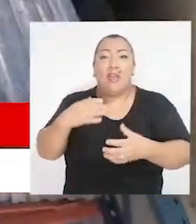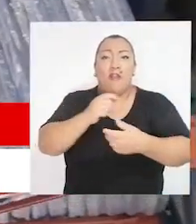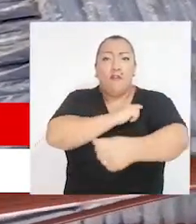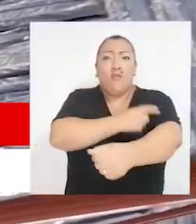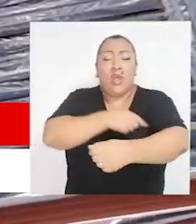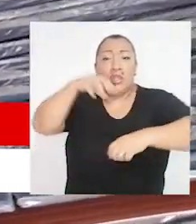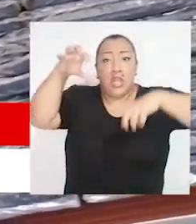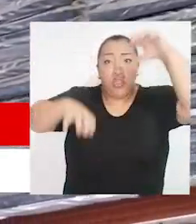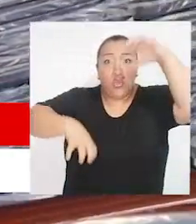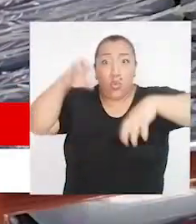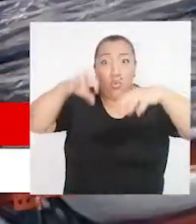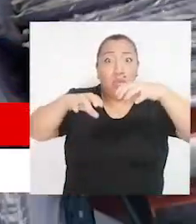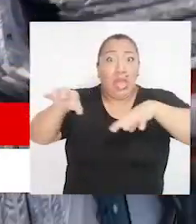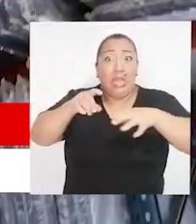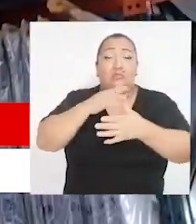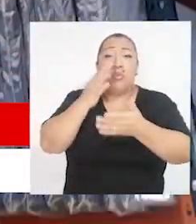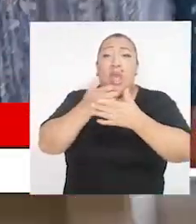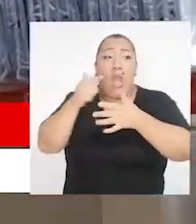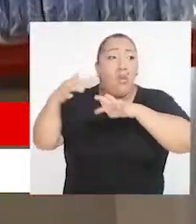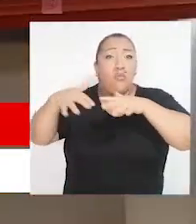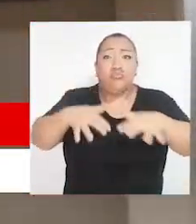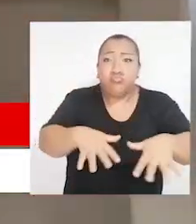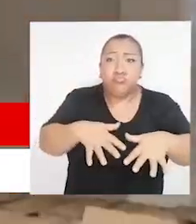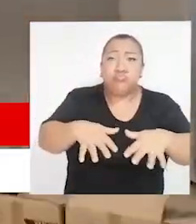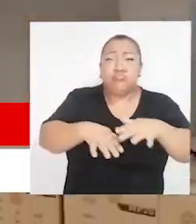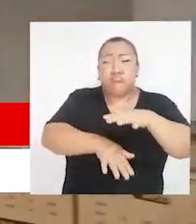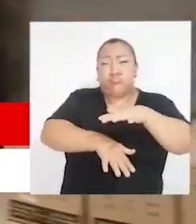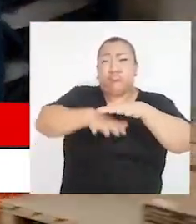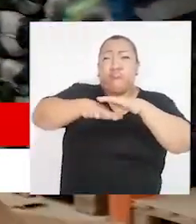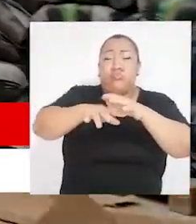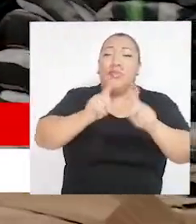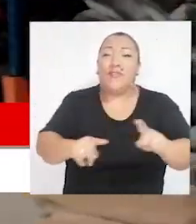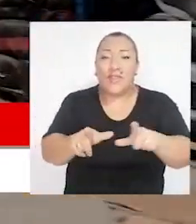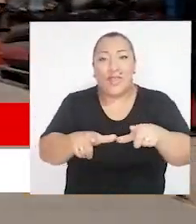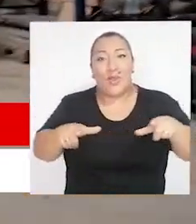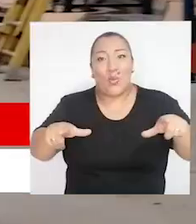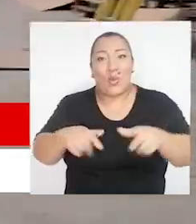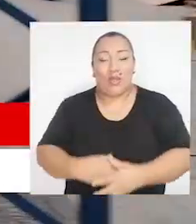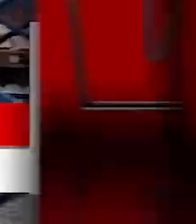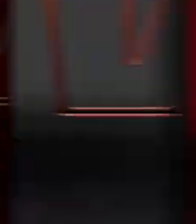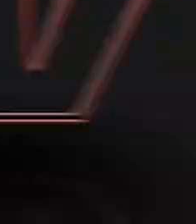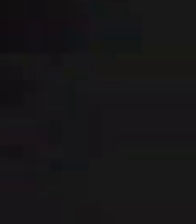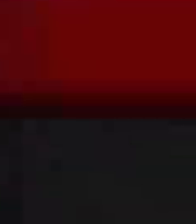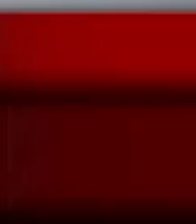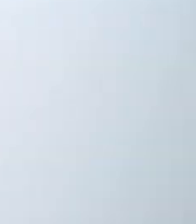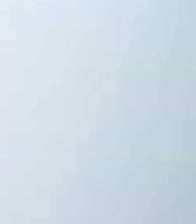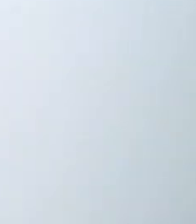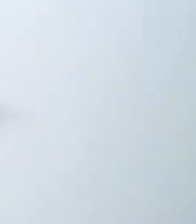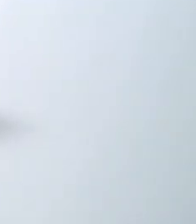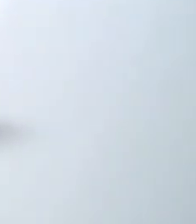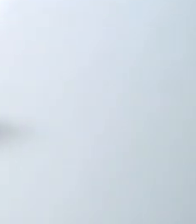debido a que las fuertes lluvias han ocasionado inundaciones y huaicos en diferentes zonas.